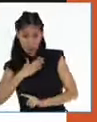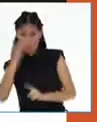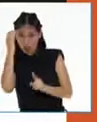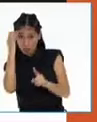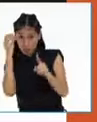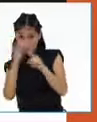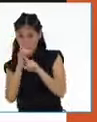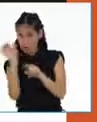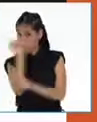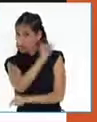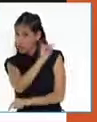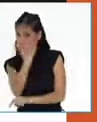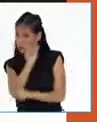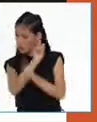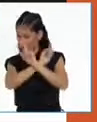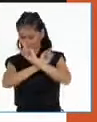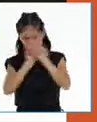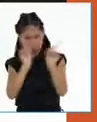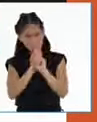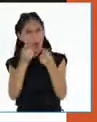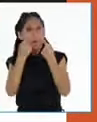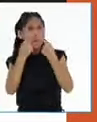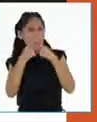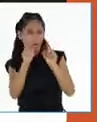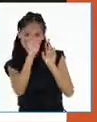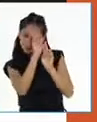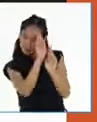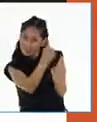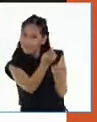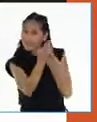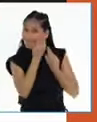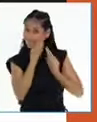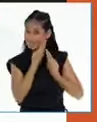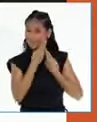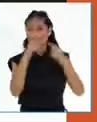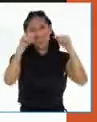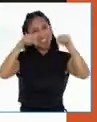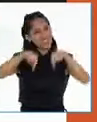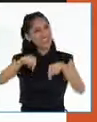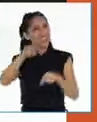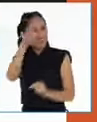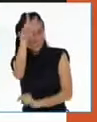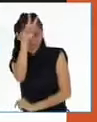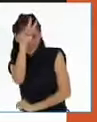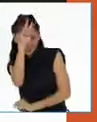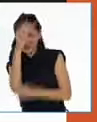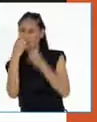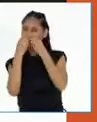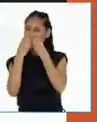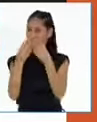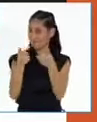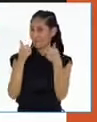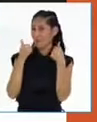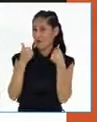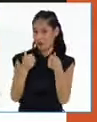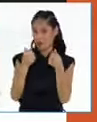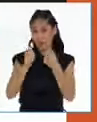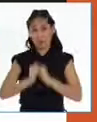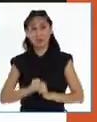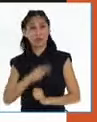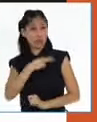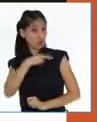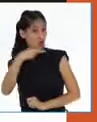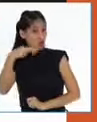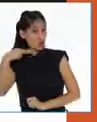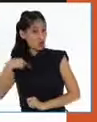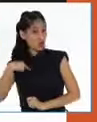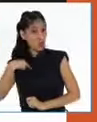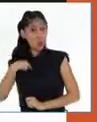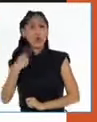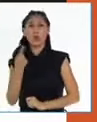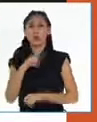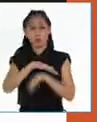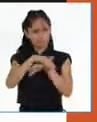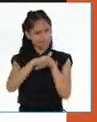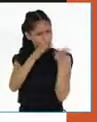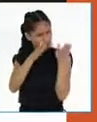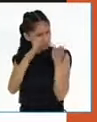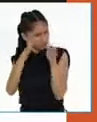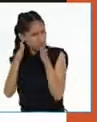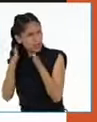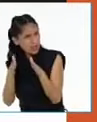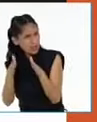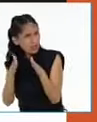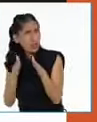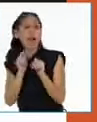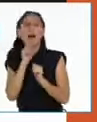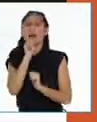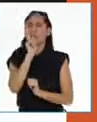diferentes opiniones. Gracias a que el Perú es un país democrático, nuestras decisiones deben buscar lo mejor para